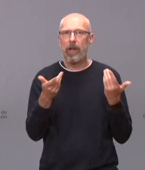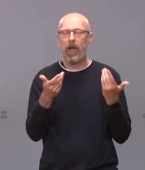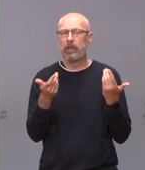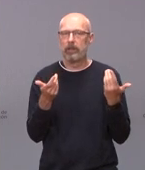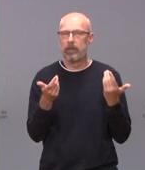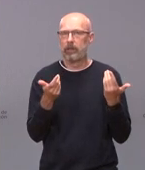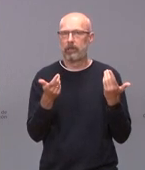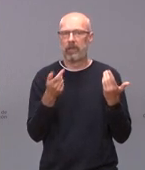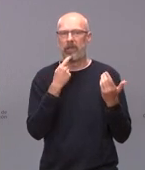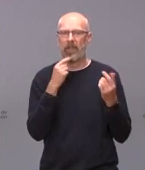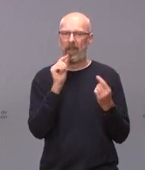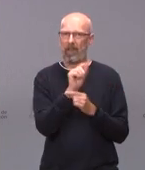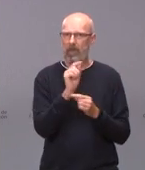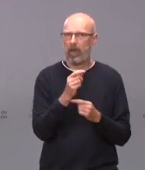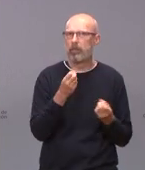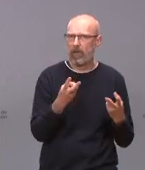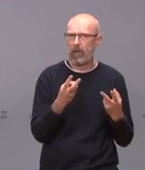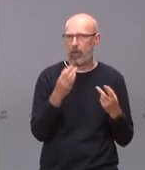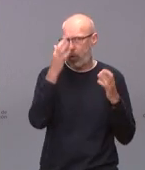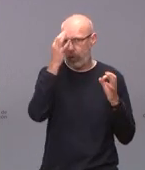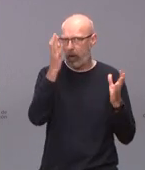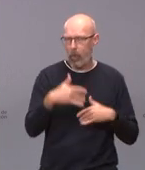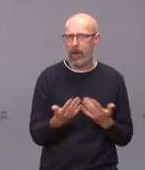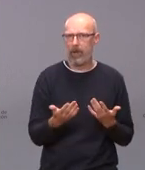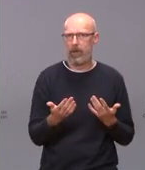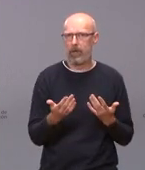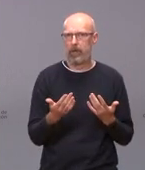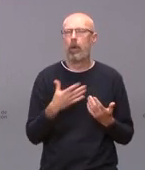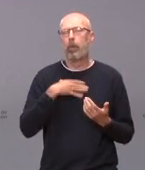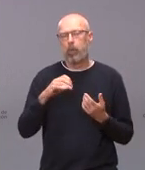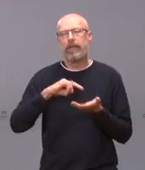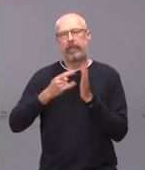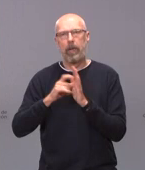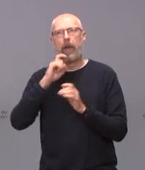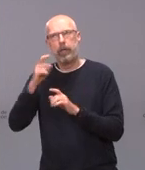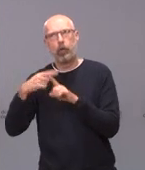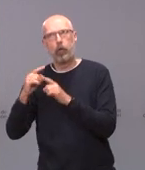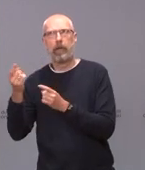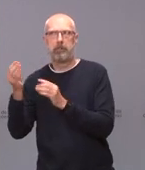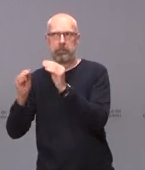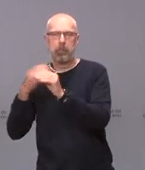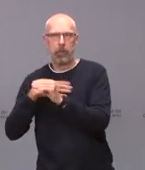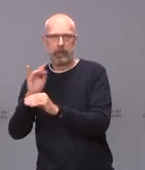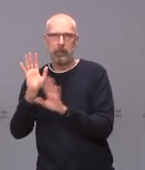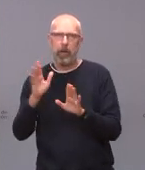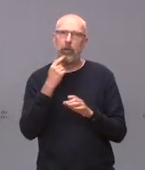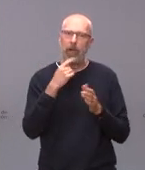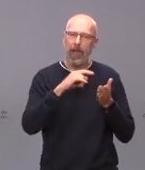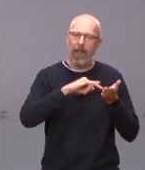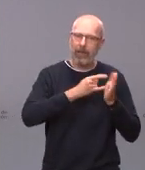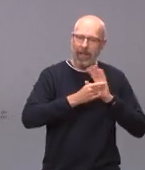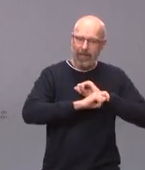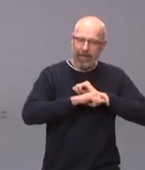pero lo que no tiene mucho sentido es que modifiquemos una estrategia estrategia que está siendo la más